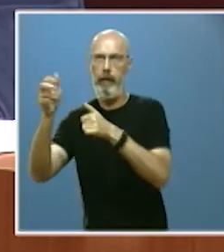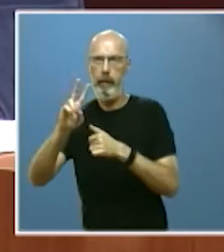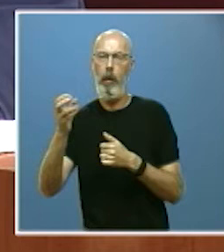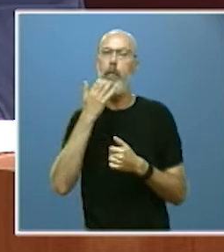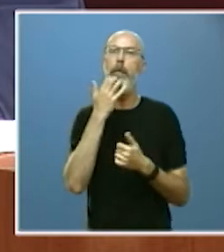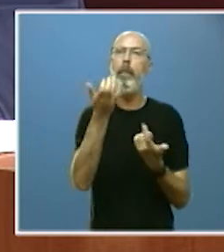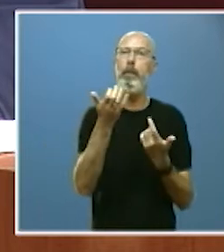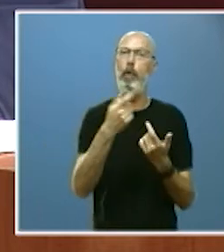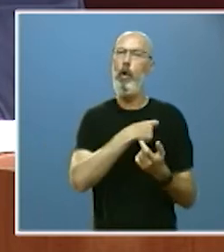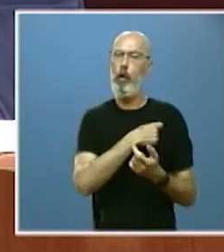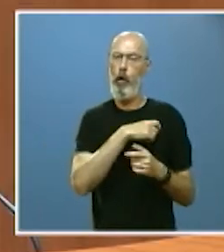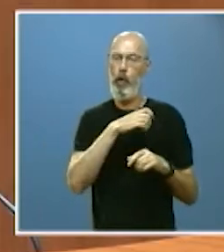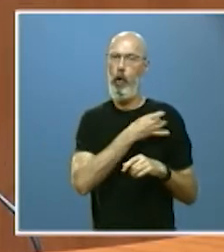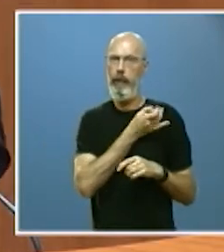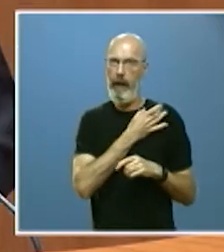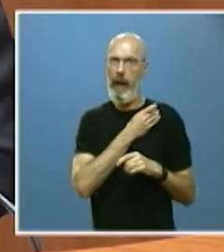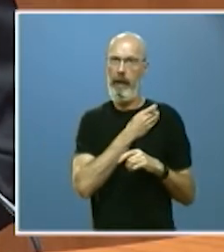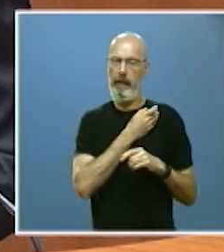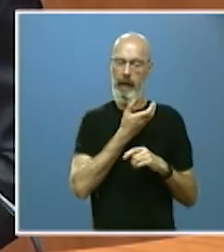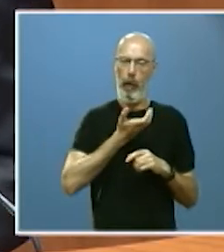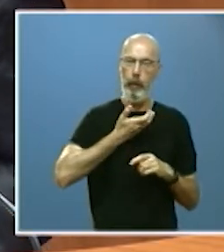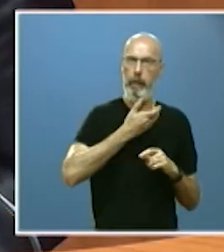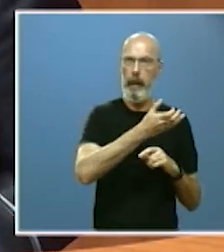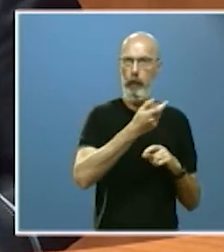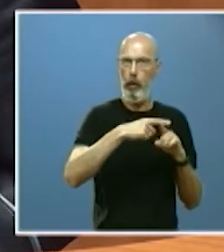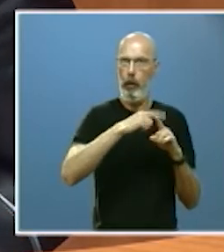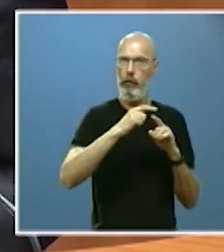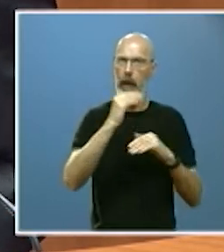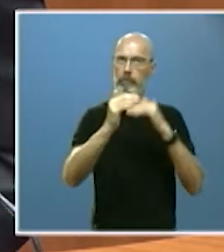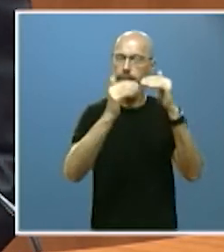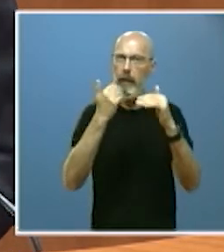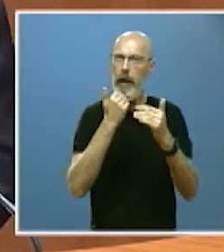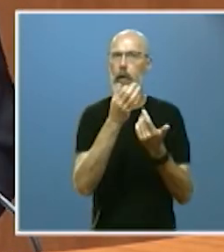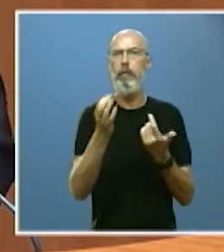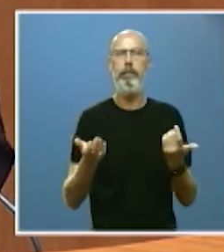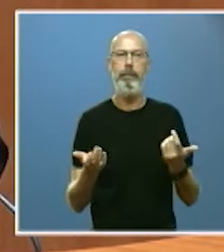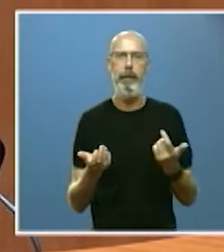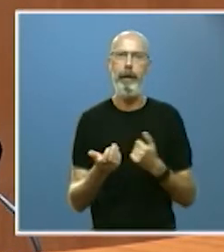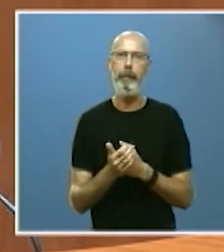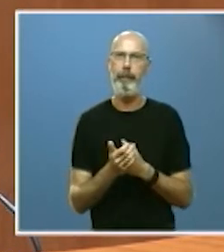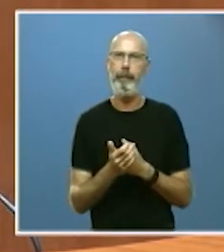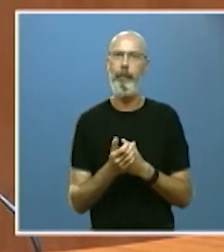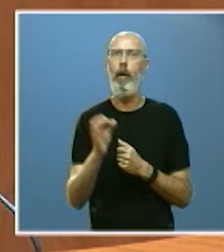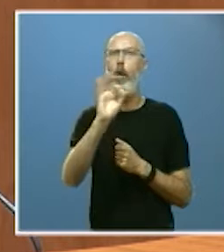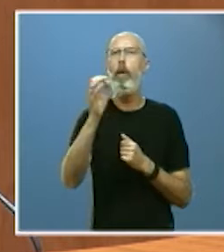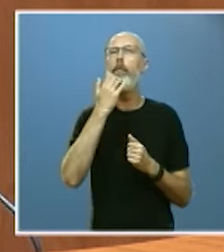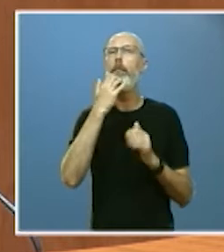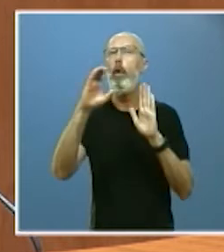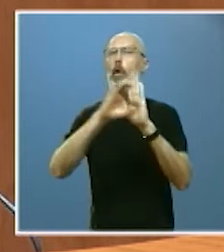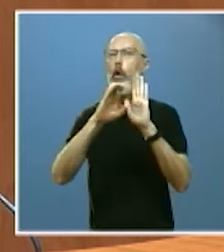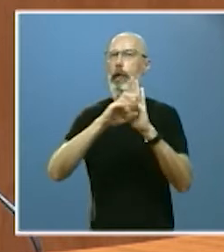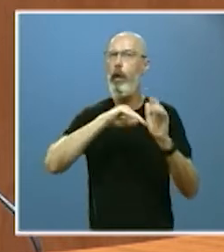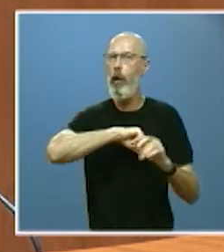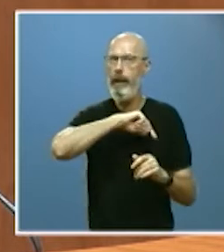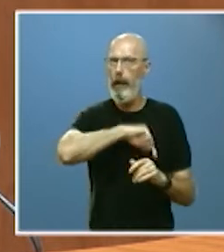la creación de los consejos de dirección abiertos de los que ya se han celebrado en torno a 25 o el código ético y de austeridad que la